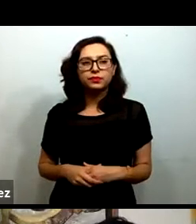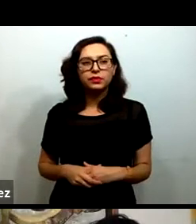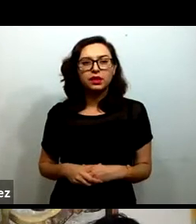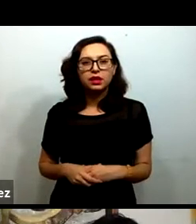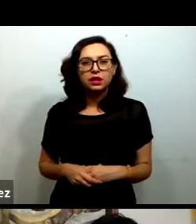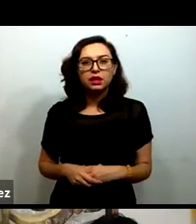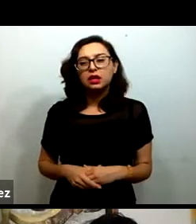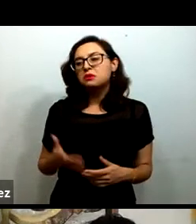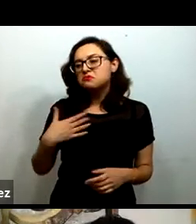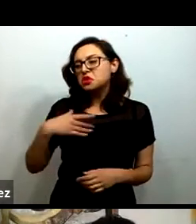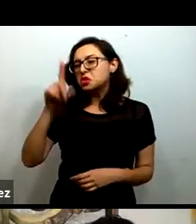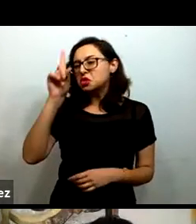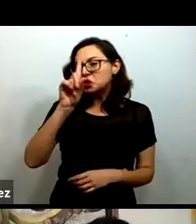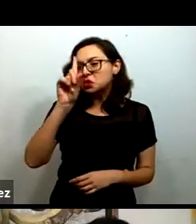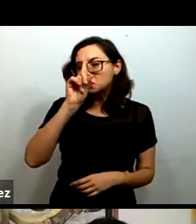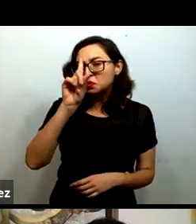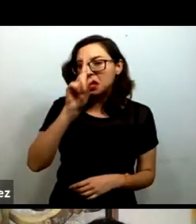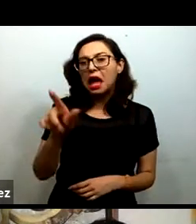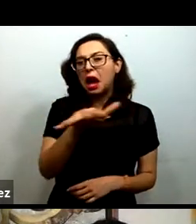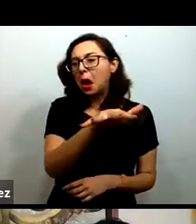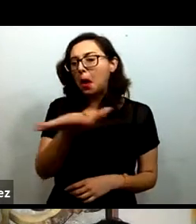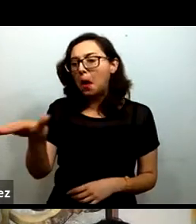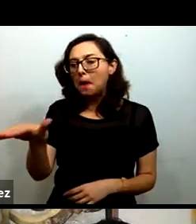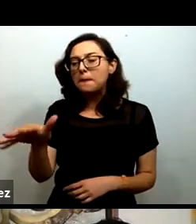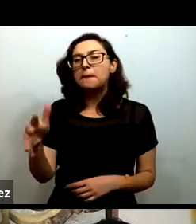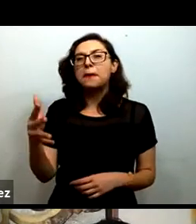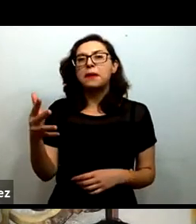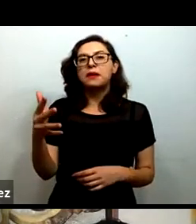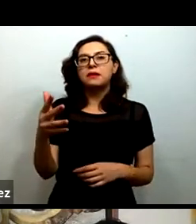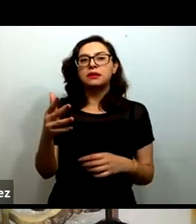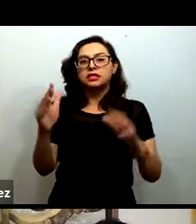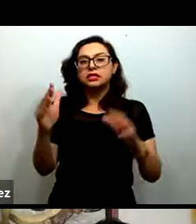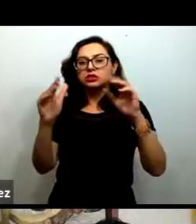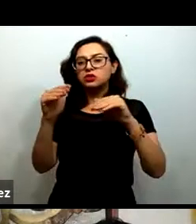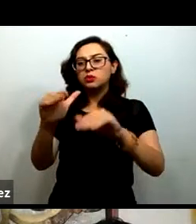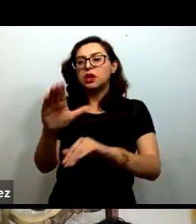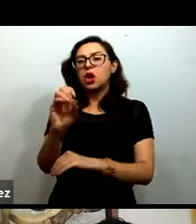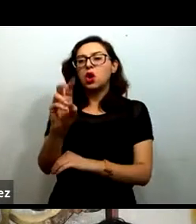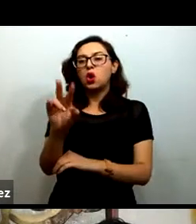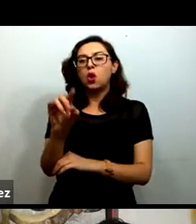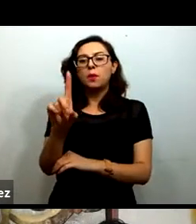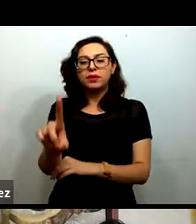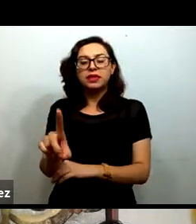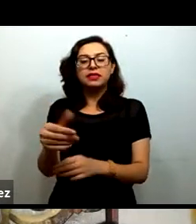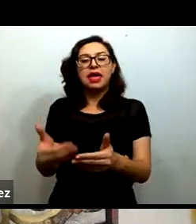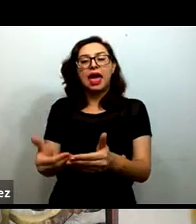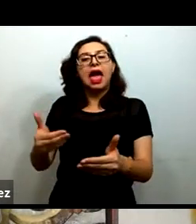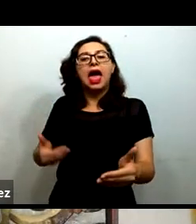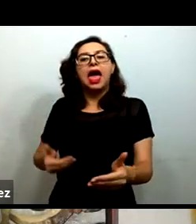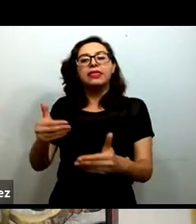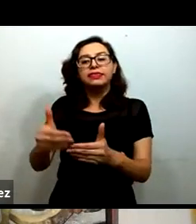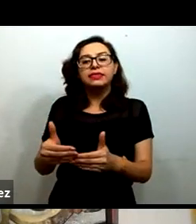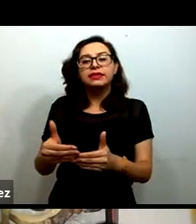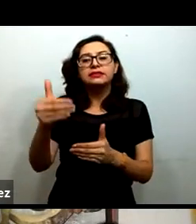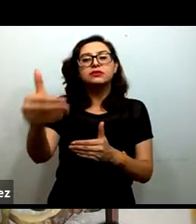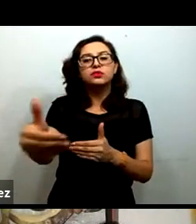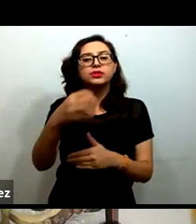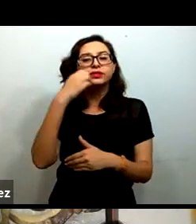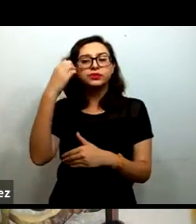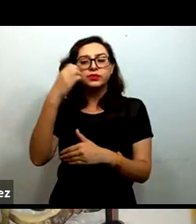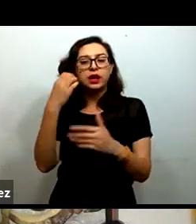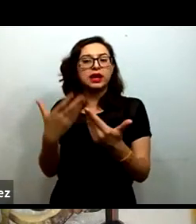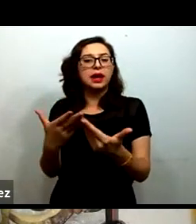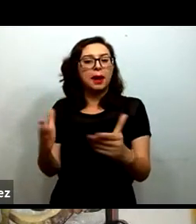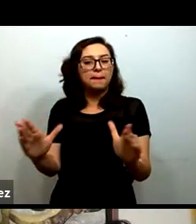generales para los sistemas educativos en el contexto del COVID, antes y después del proceso de apertura de las escuelas. A